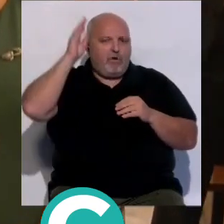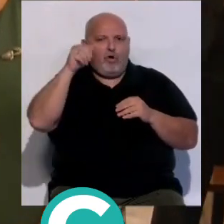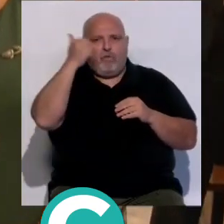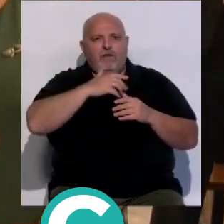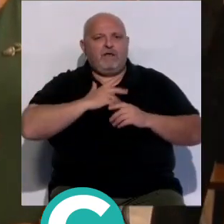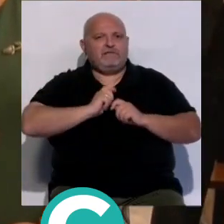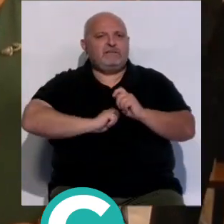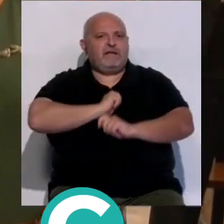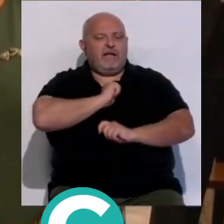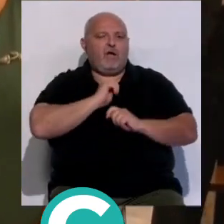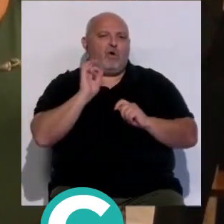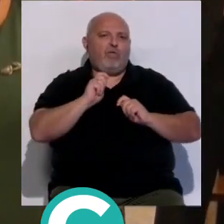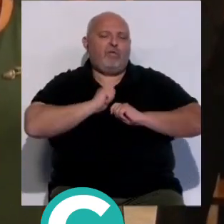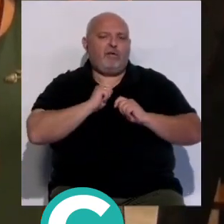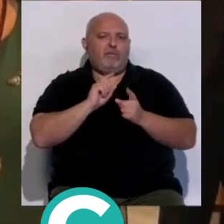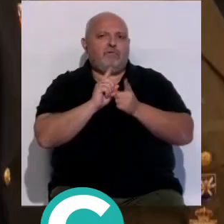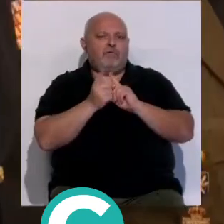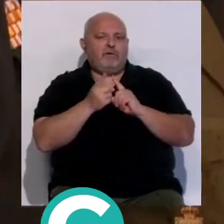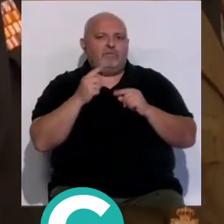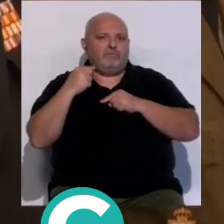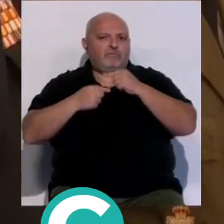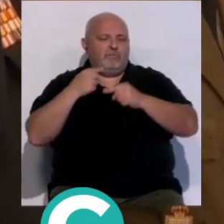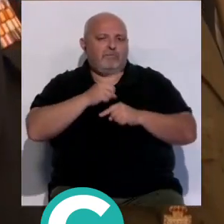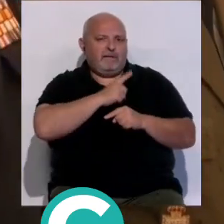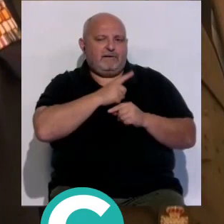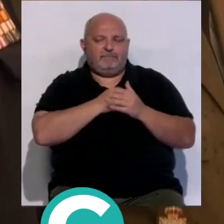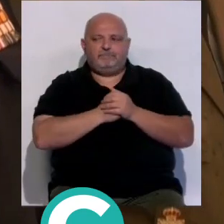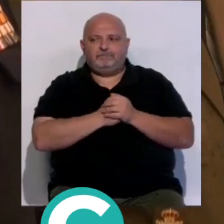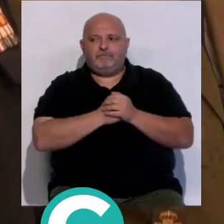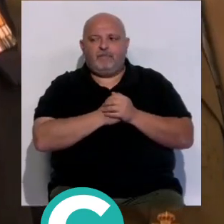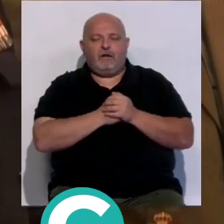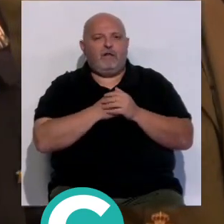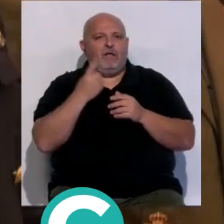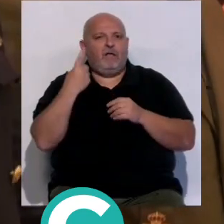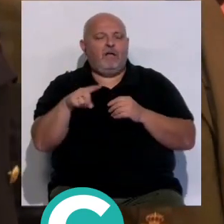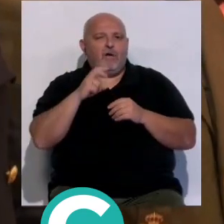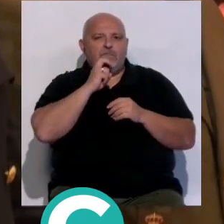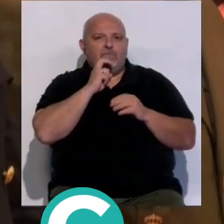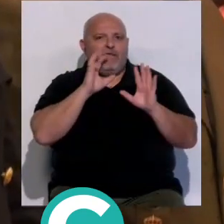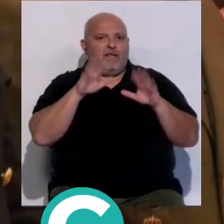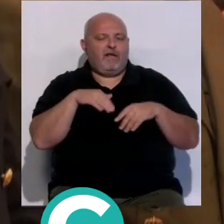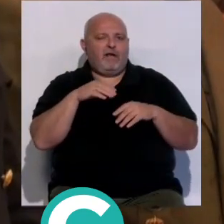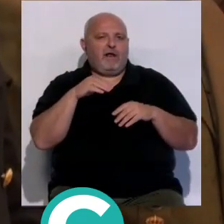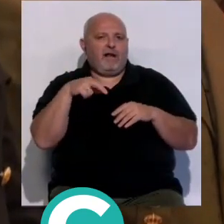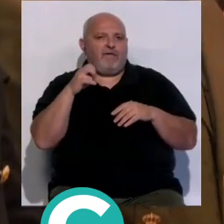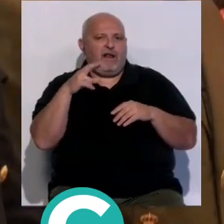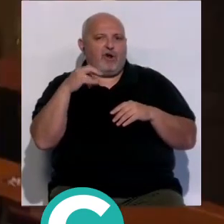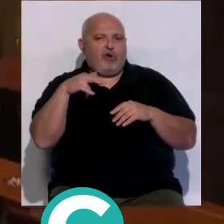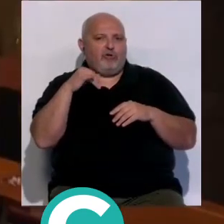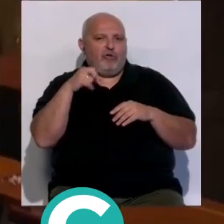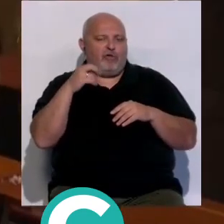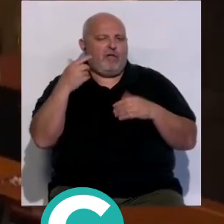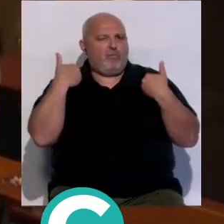hombres de chaqueta o luciendo sus galones en su traje militar Y con la presencia del obispo de Cádiz Don Rafael Zornoza